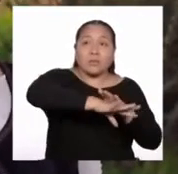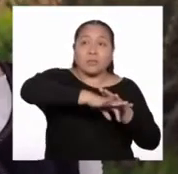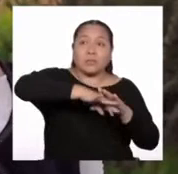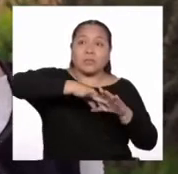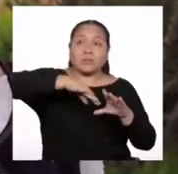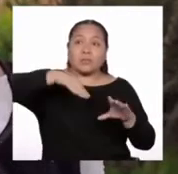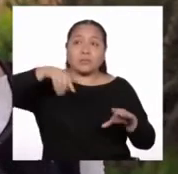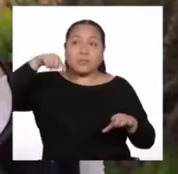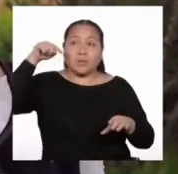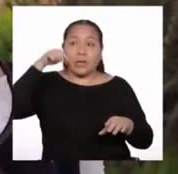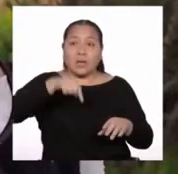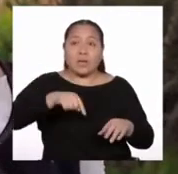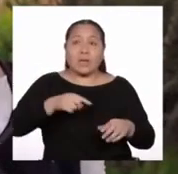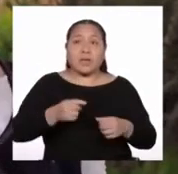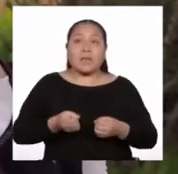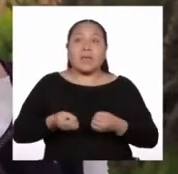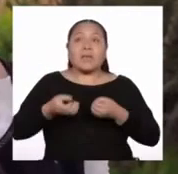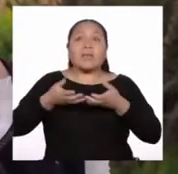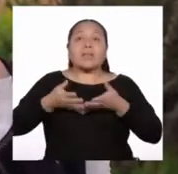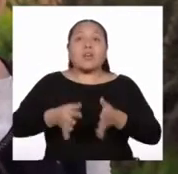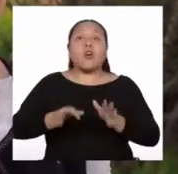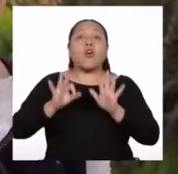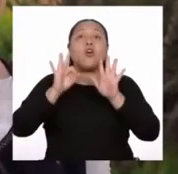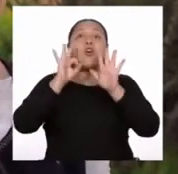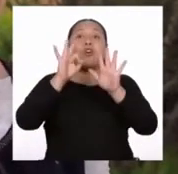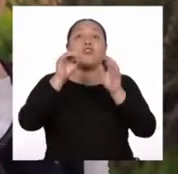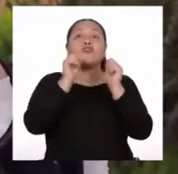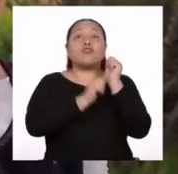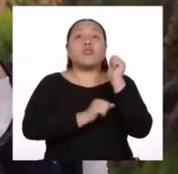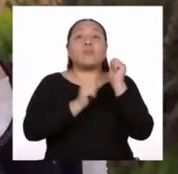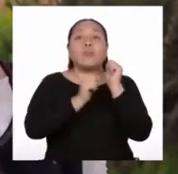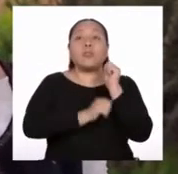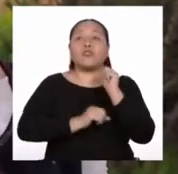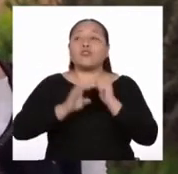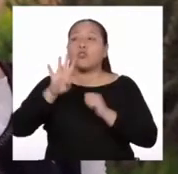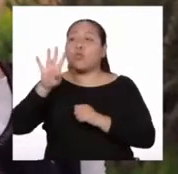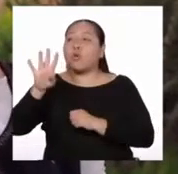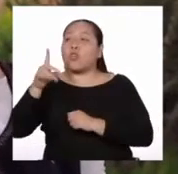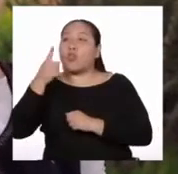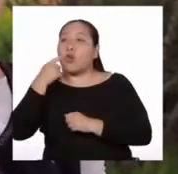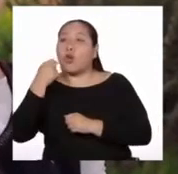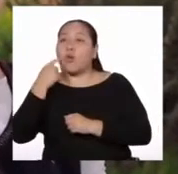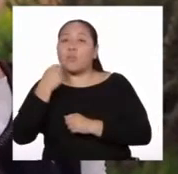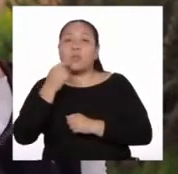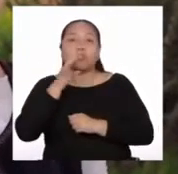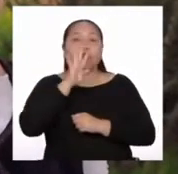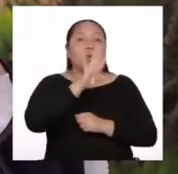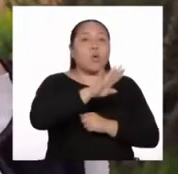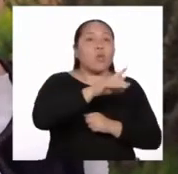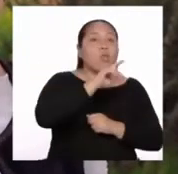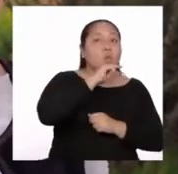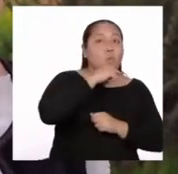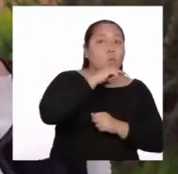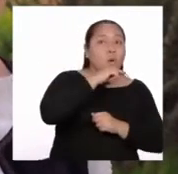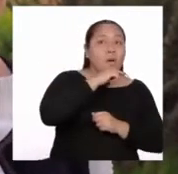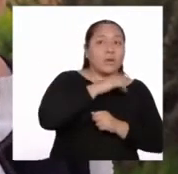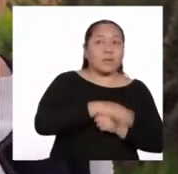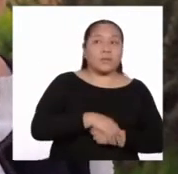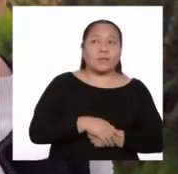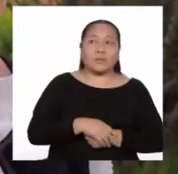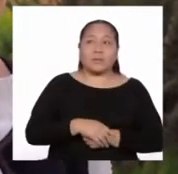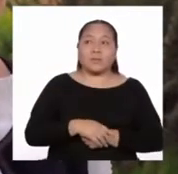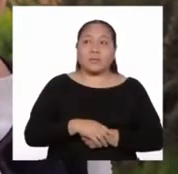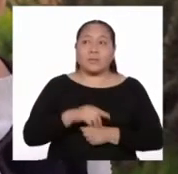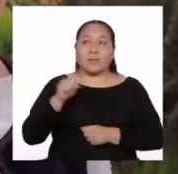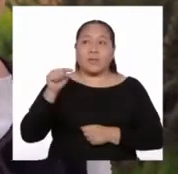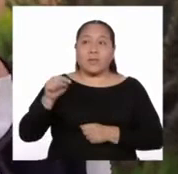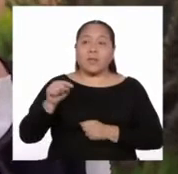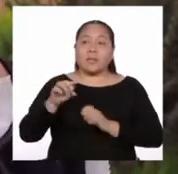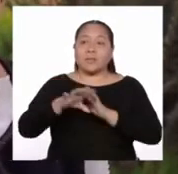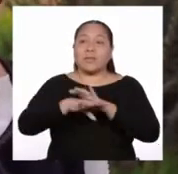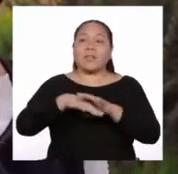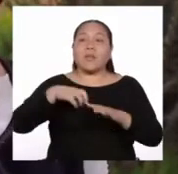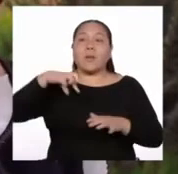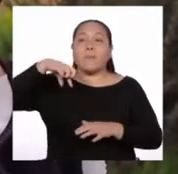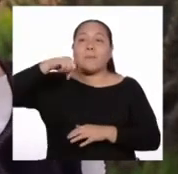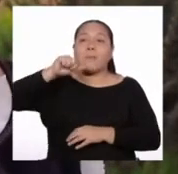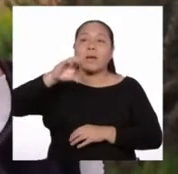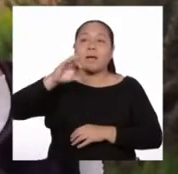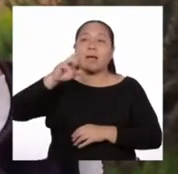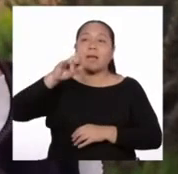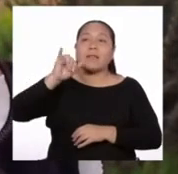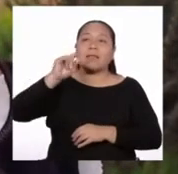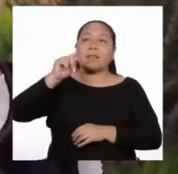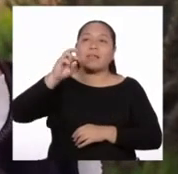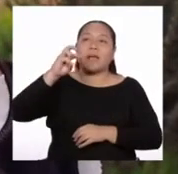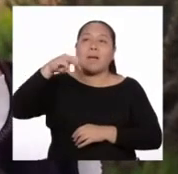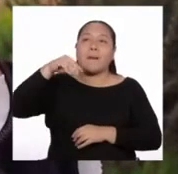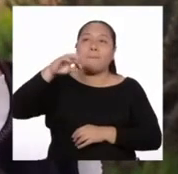salieron ocho hermanos ingas, cuatro varones y cuatro hermanas. Ellos salieron de Pacaritán y fueron a su